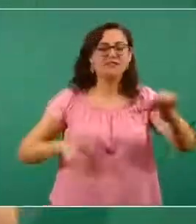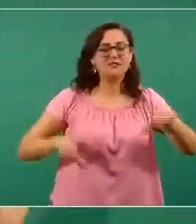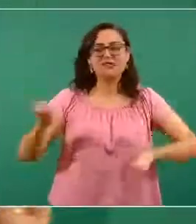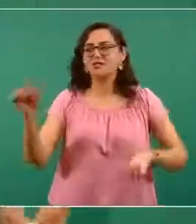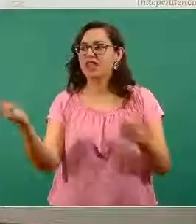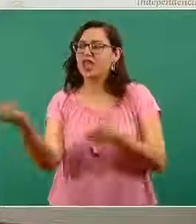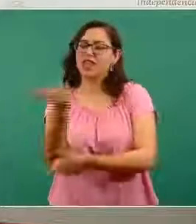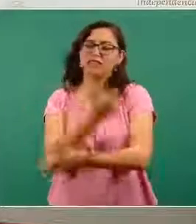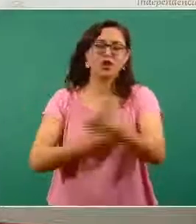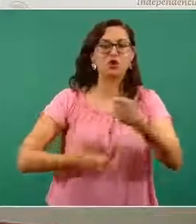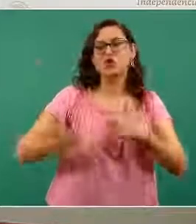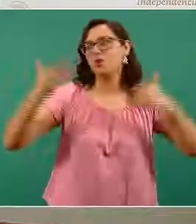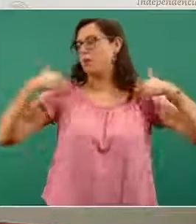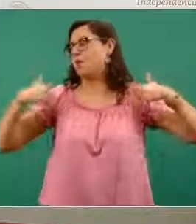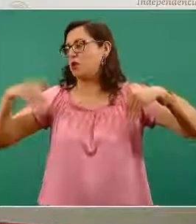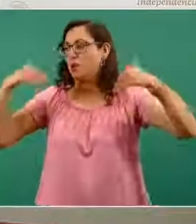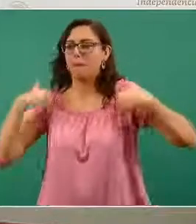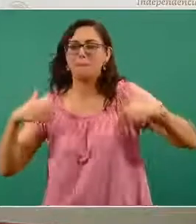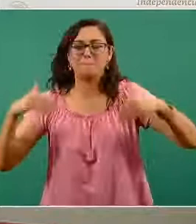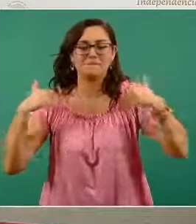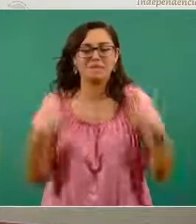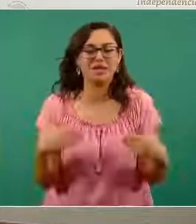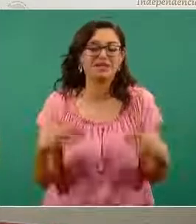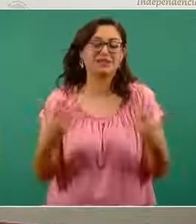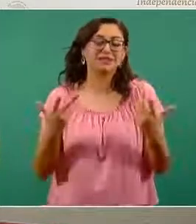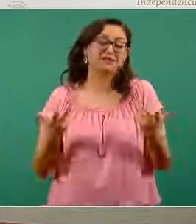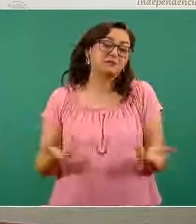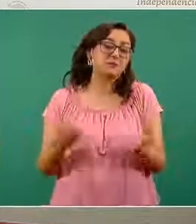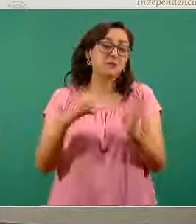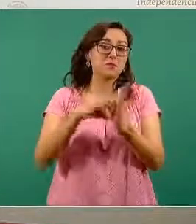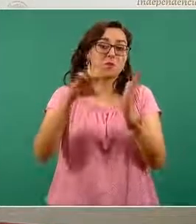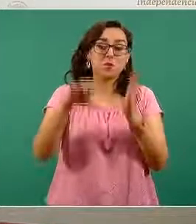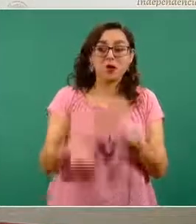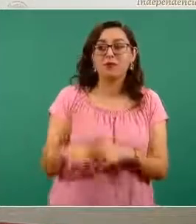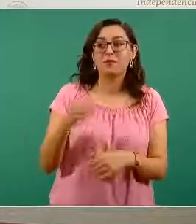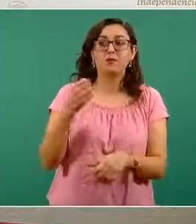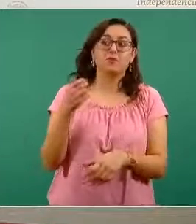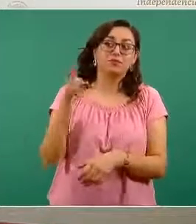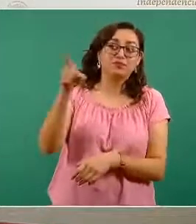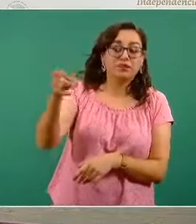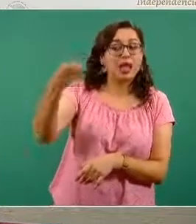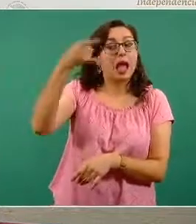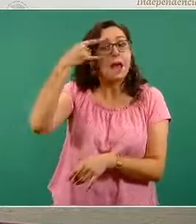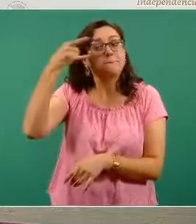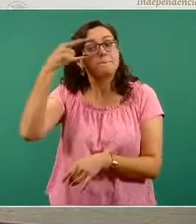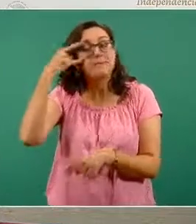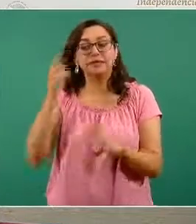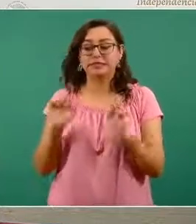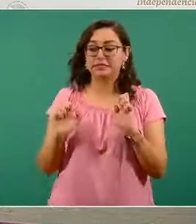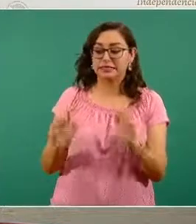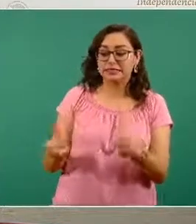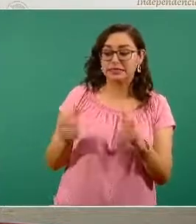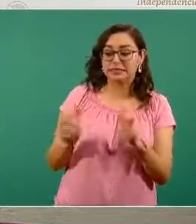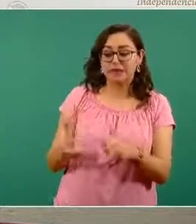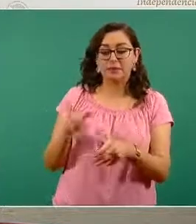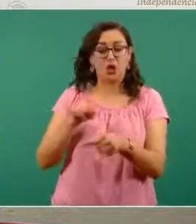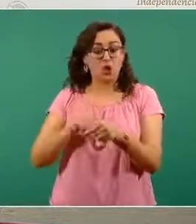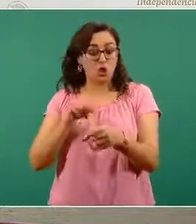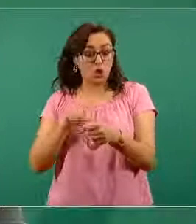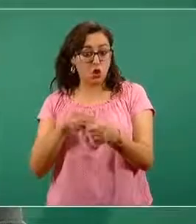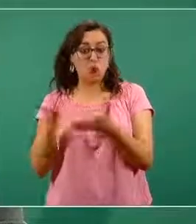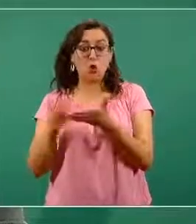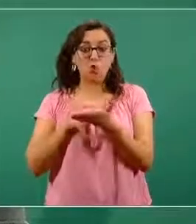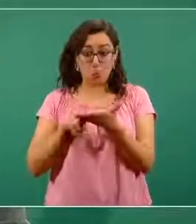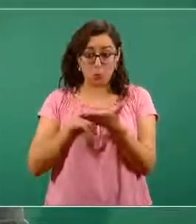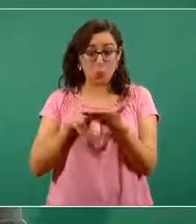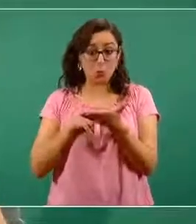de esparcimiento. Campeche, Chiapas en verde, lo más seguro es